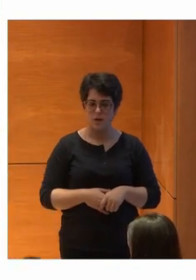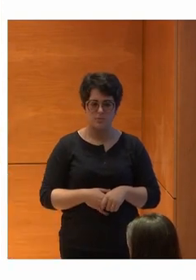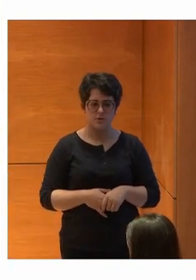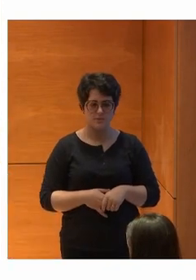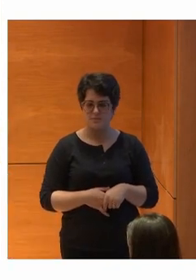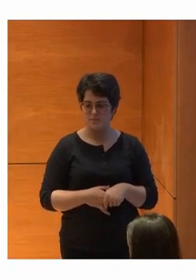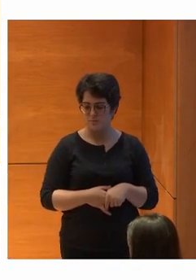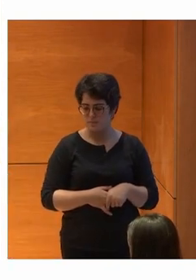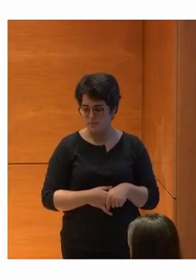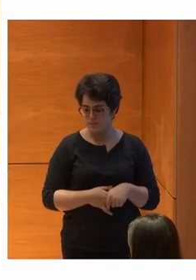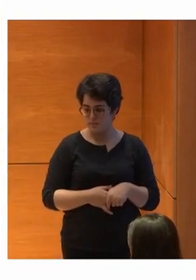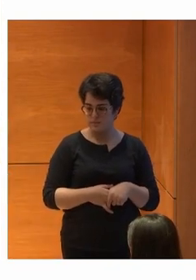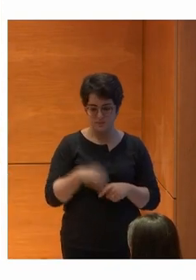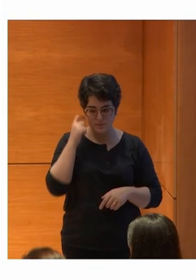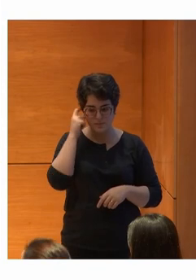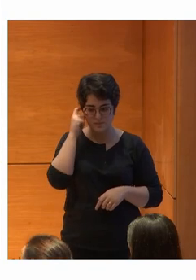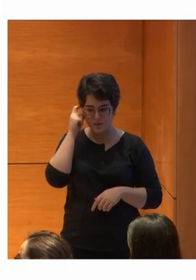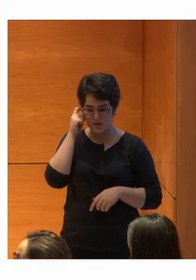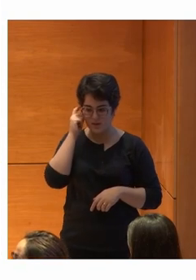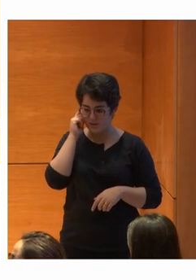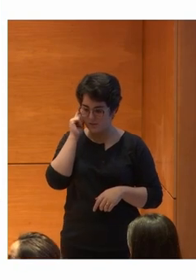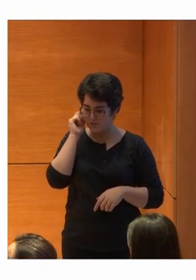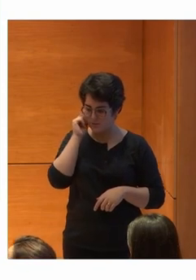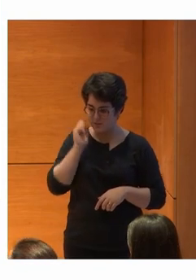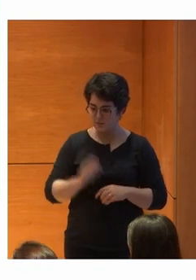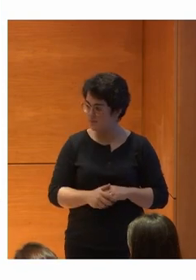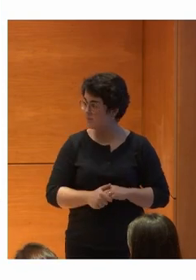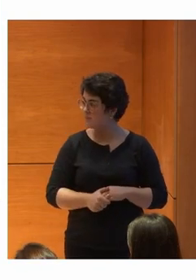Gracias Gracias